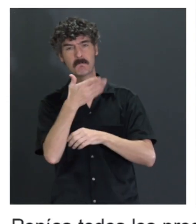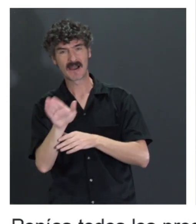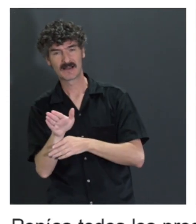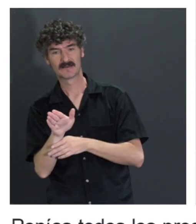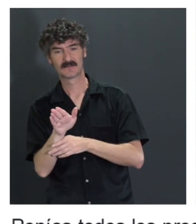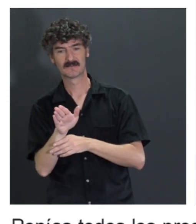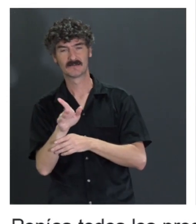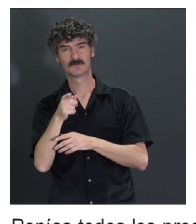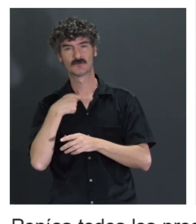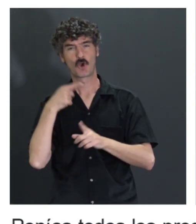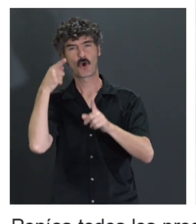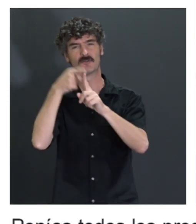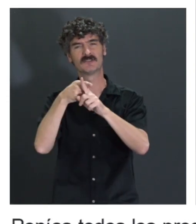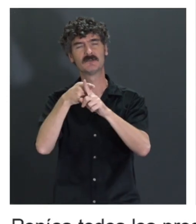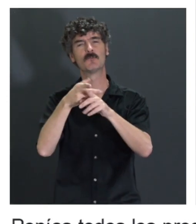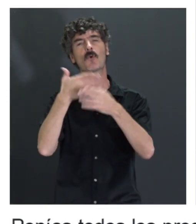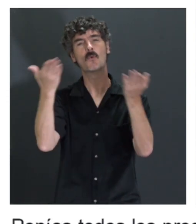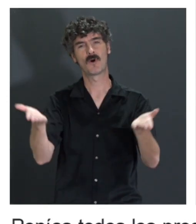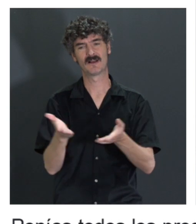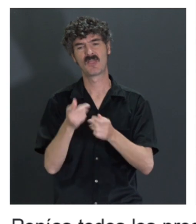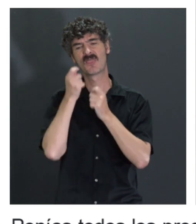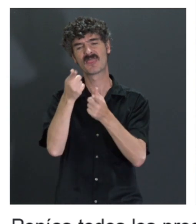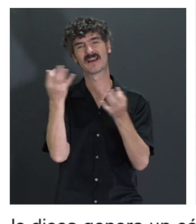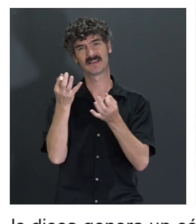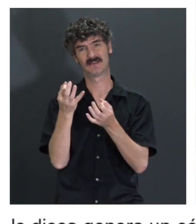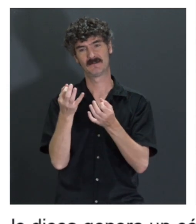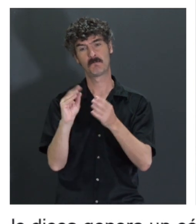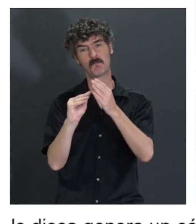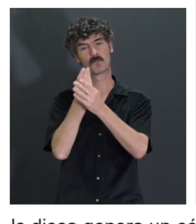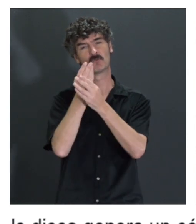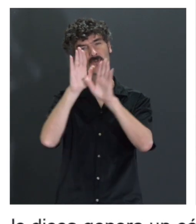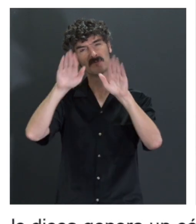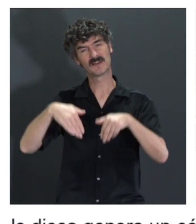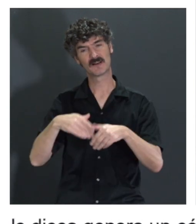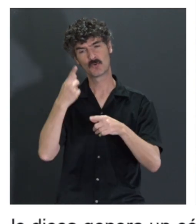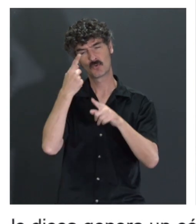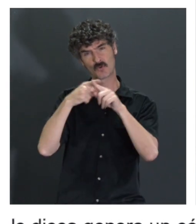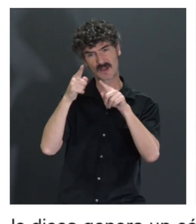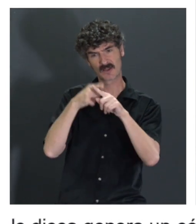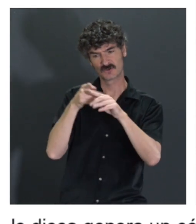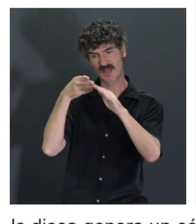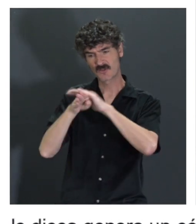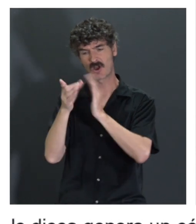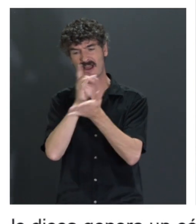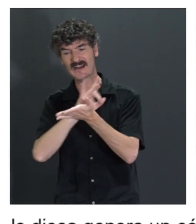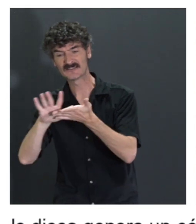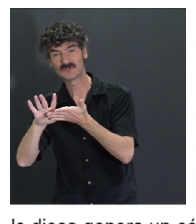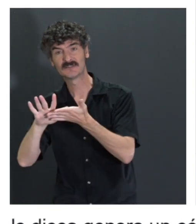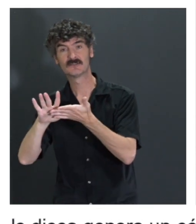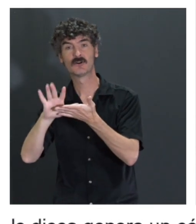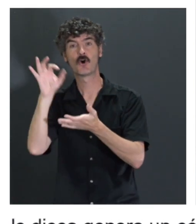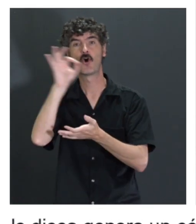¿Cuál es la finalidad vuestra? ¿Qué vais a ofrecer? ¿Qué producto final? ¿Alguna cosa de acceso gratuito? ¿Sois una un?